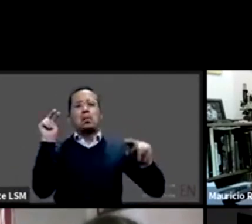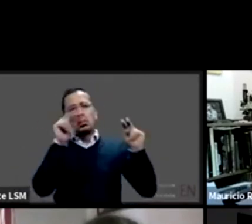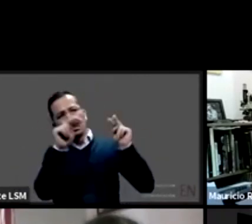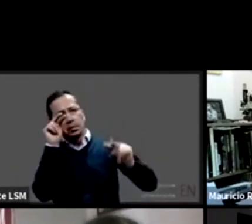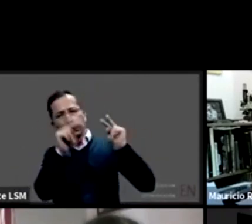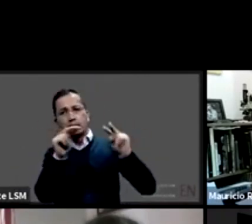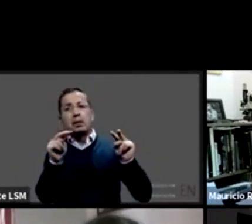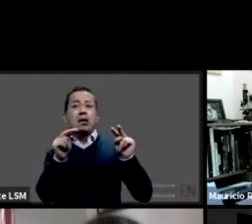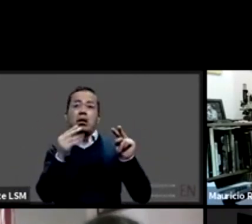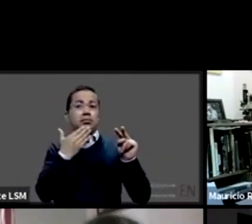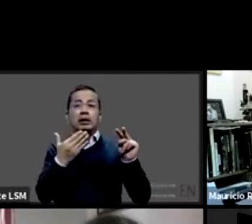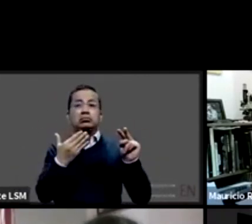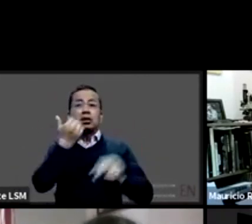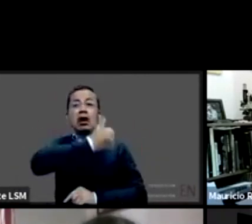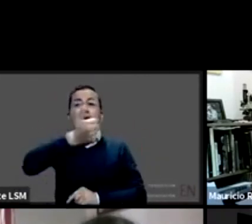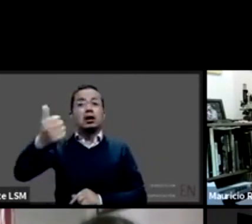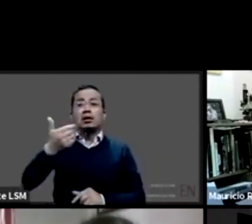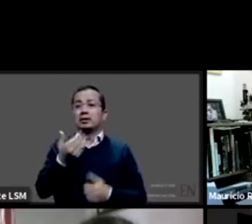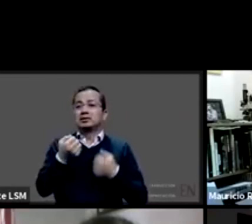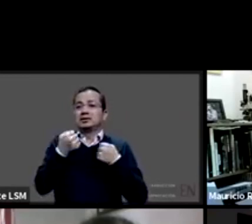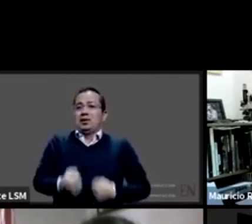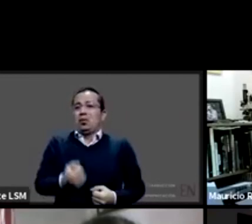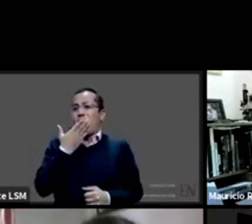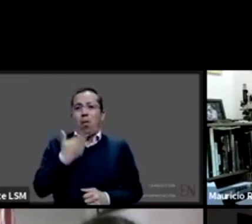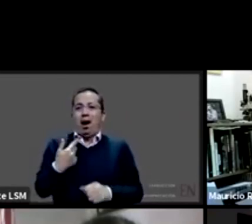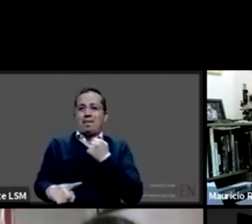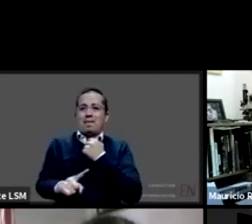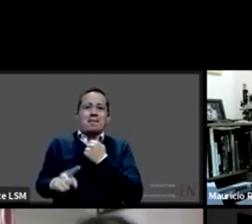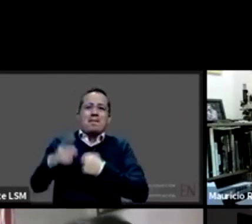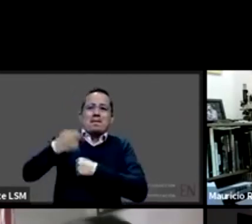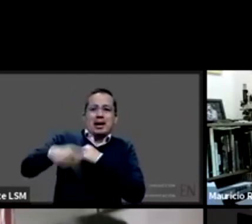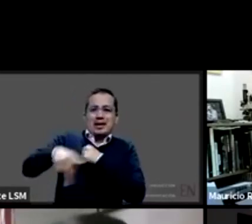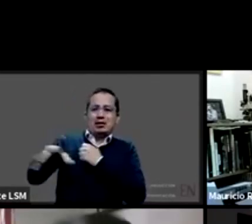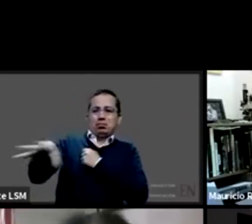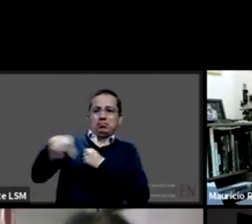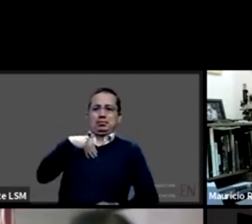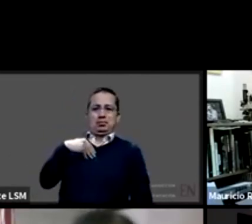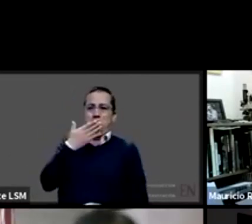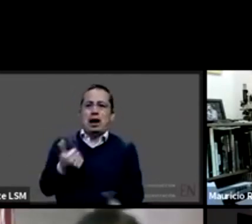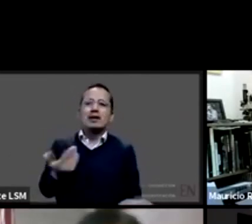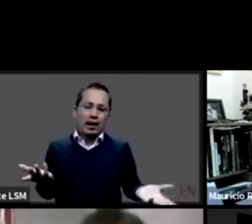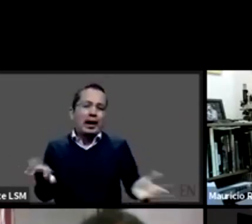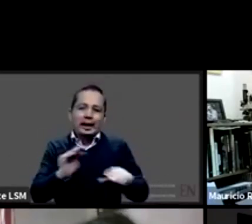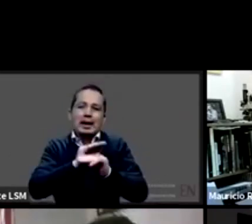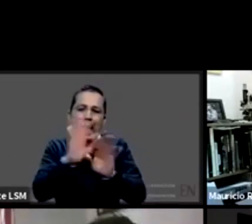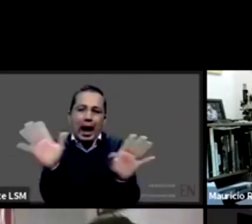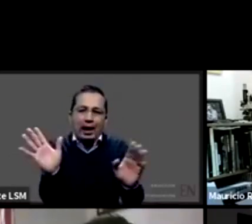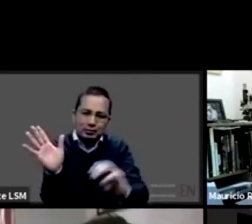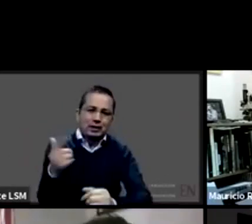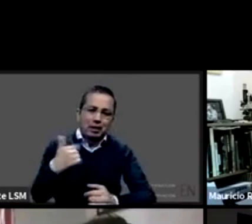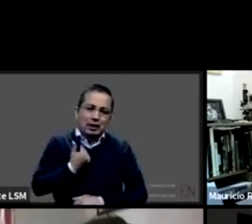sanitaria de estar en la comodidad aunque ya me encantaría estar en un auditorio este